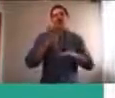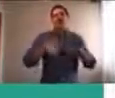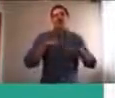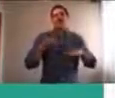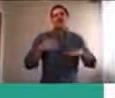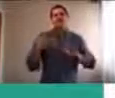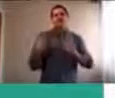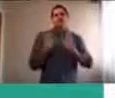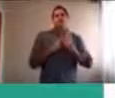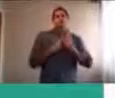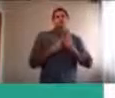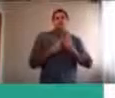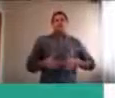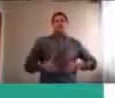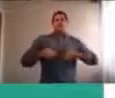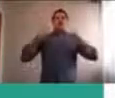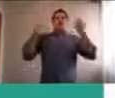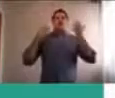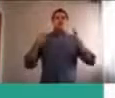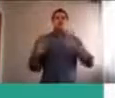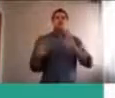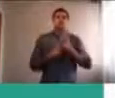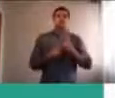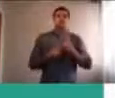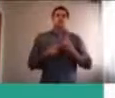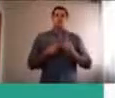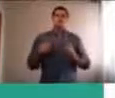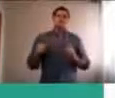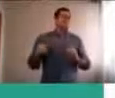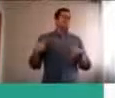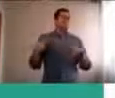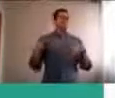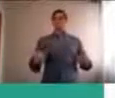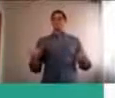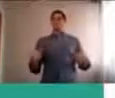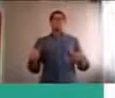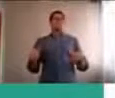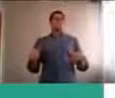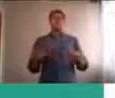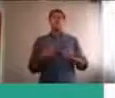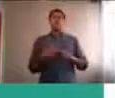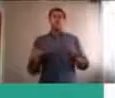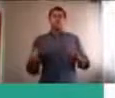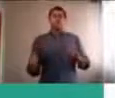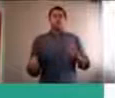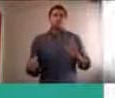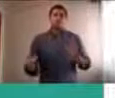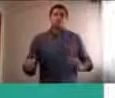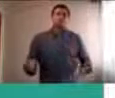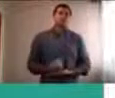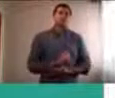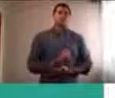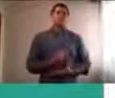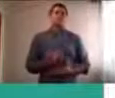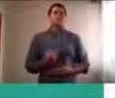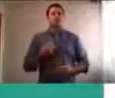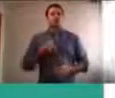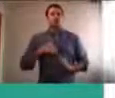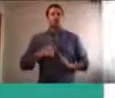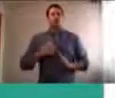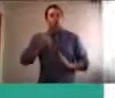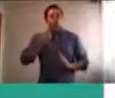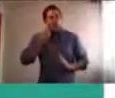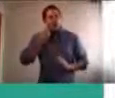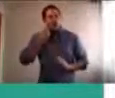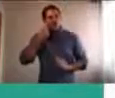incomodidad, y cuando uno, más se conoce, más puede detectar, esos botones, y a